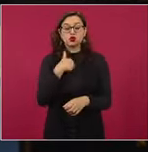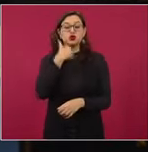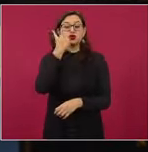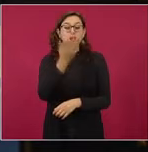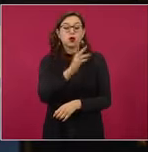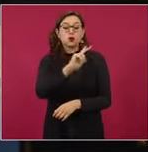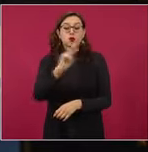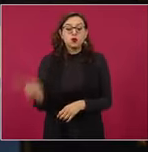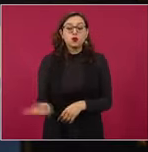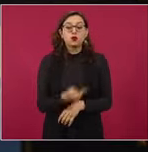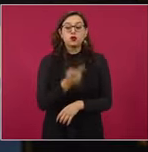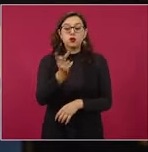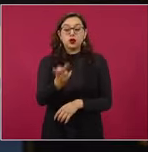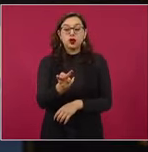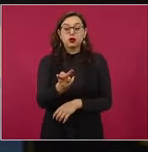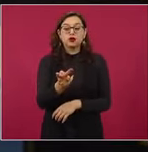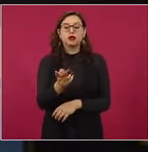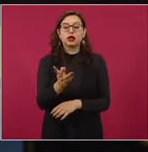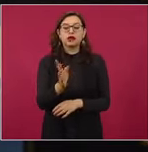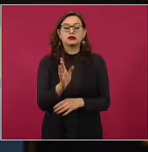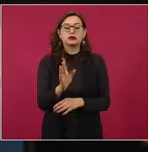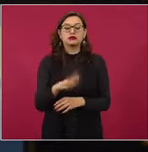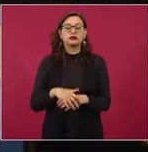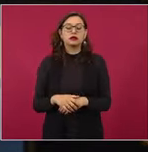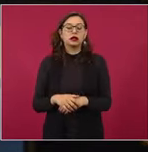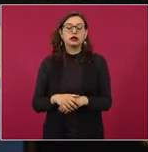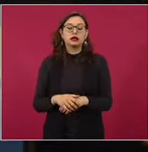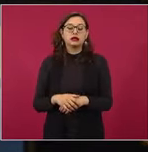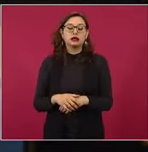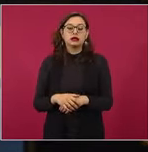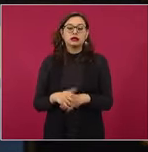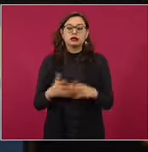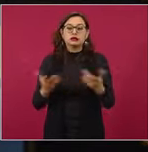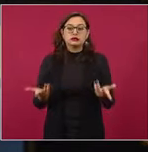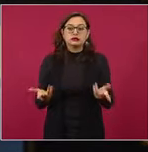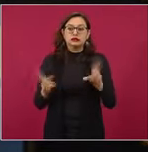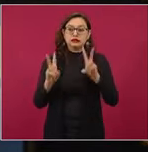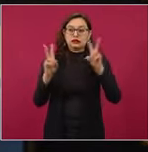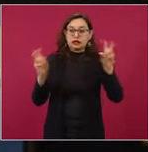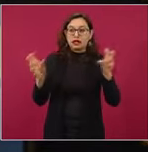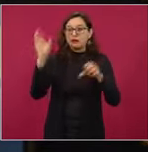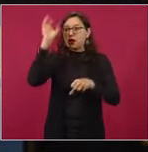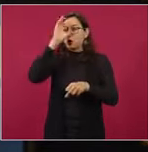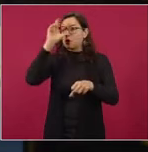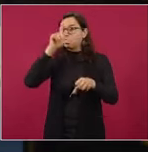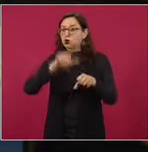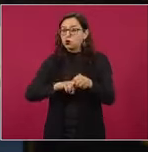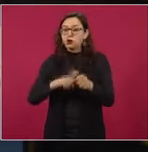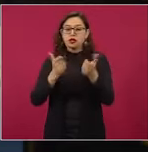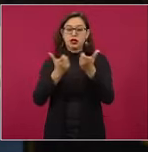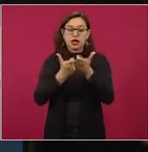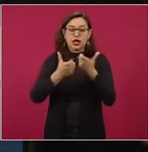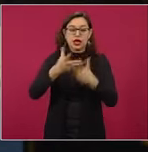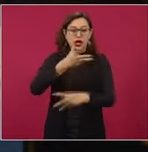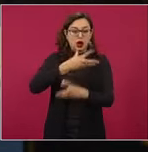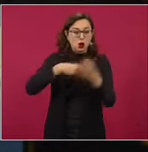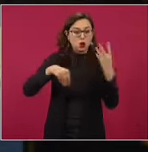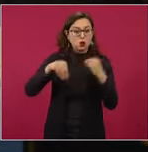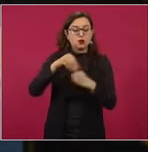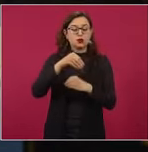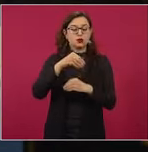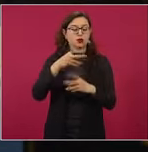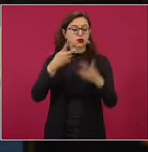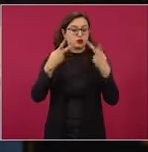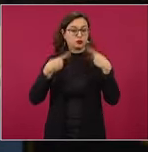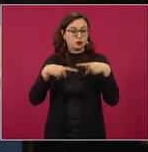un legado en cuanto a cultura, economía y beneficios